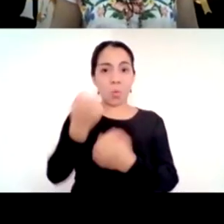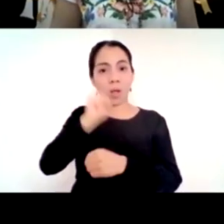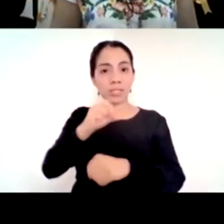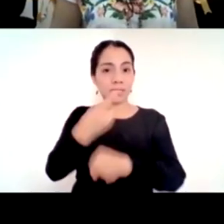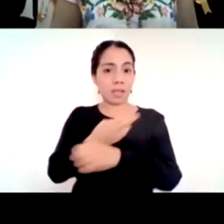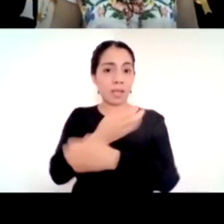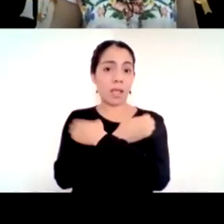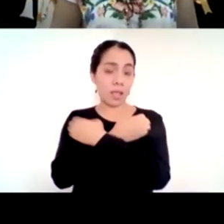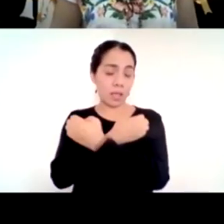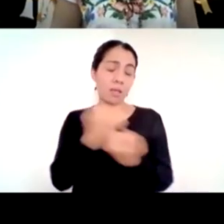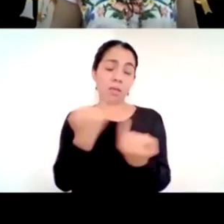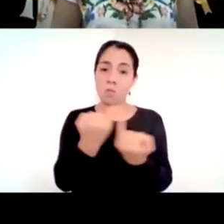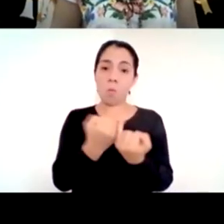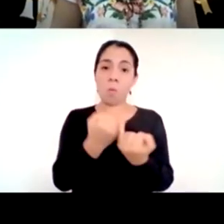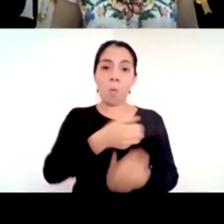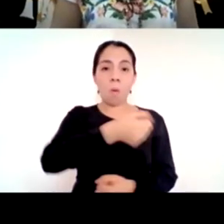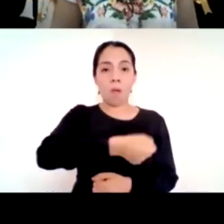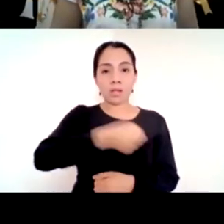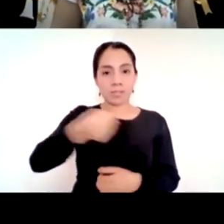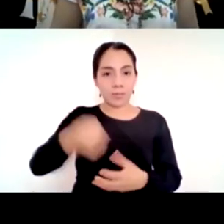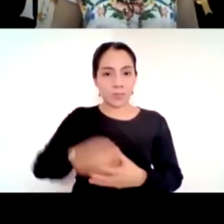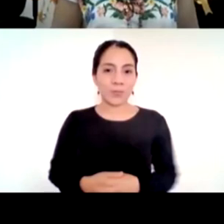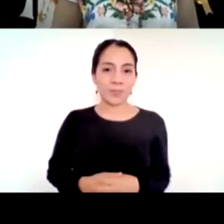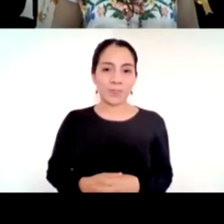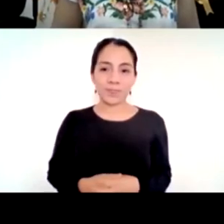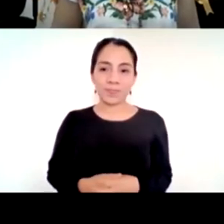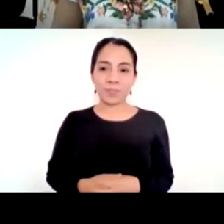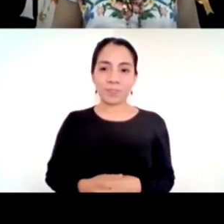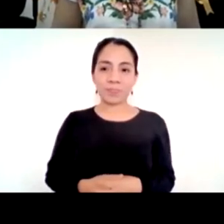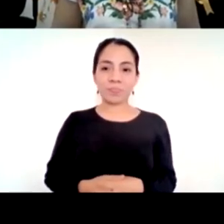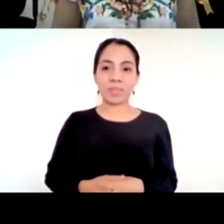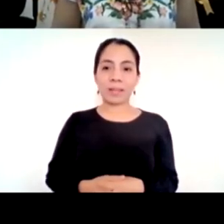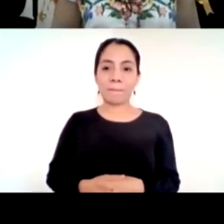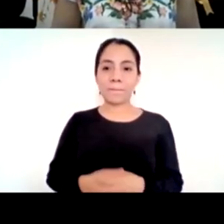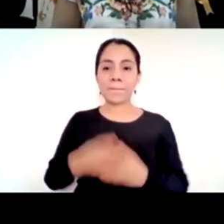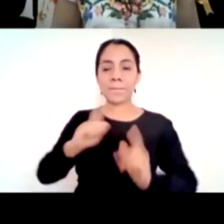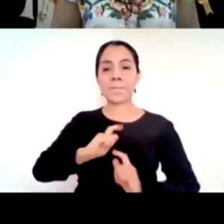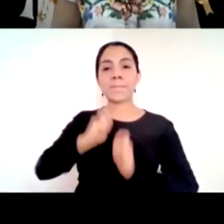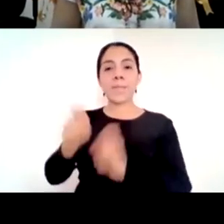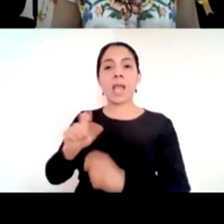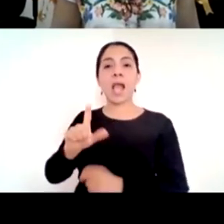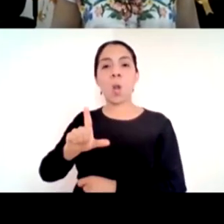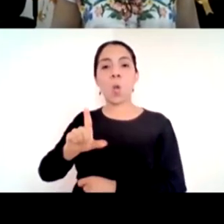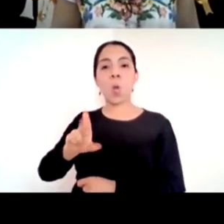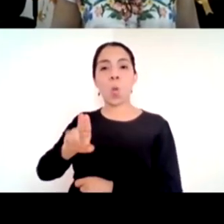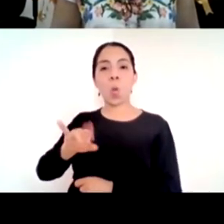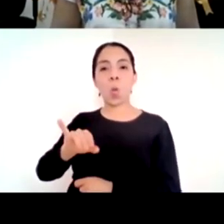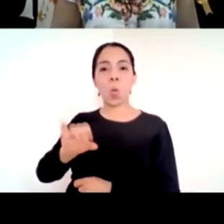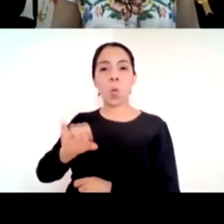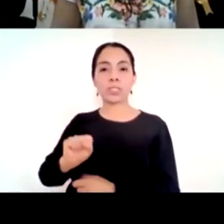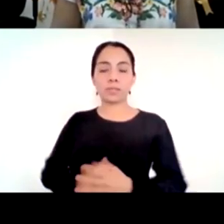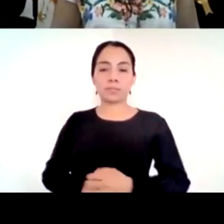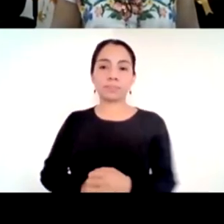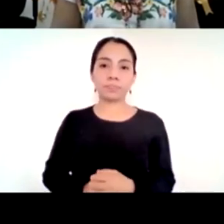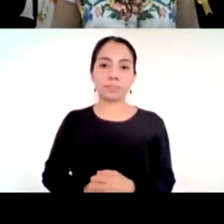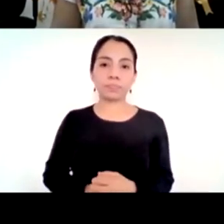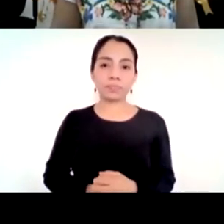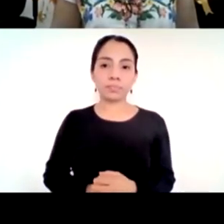si seguimos el orden como como plotecan bueno yo creo que para cerrar